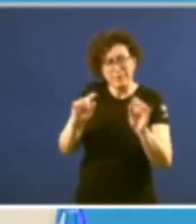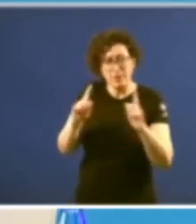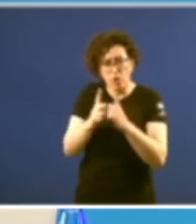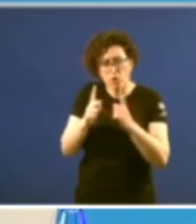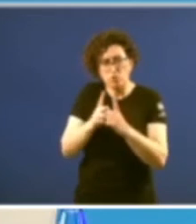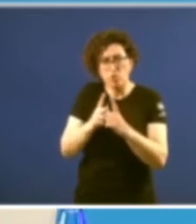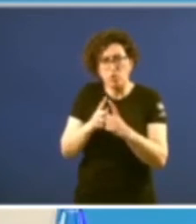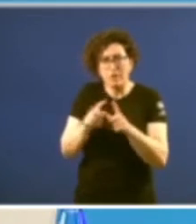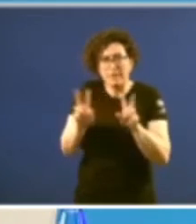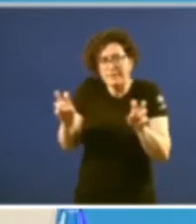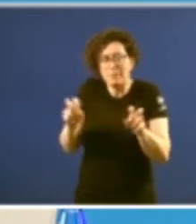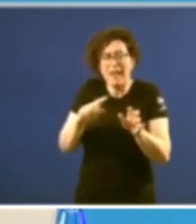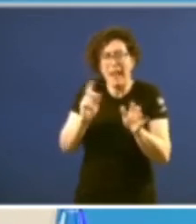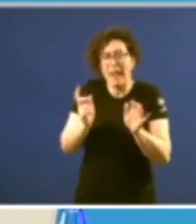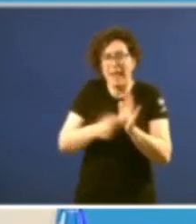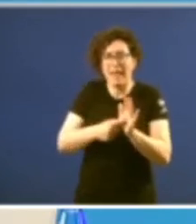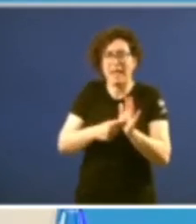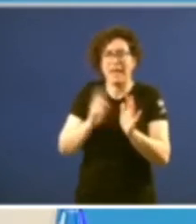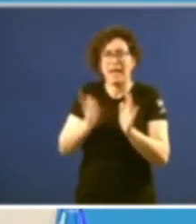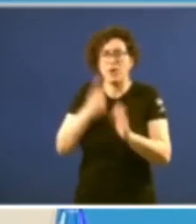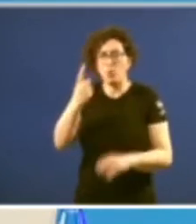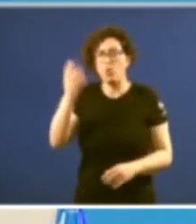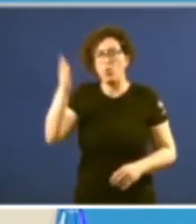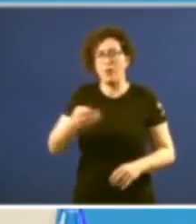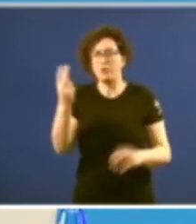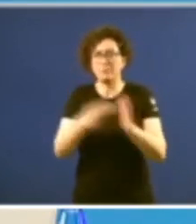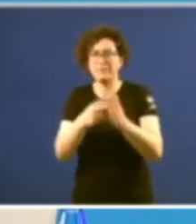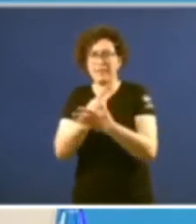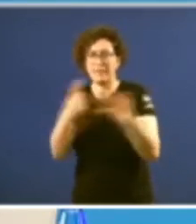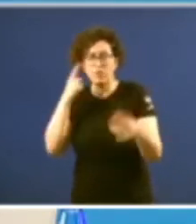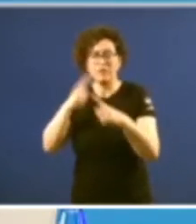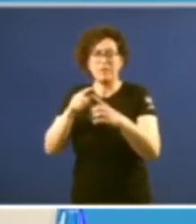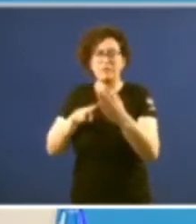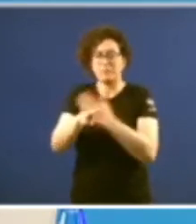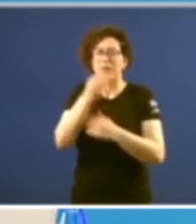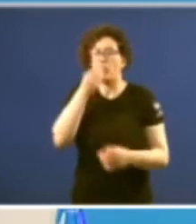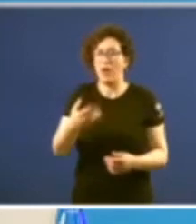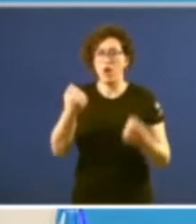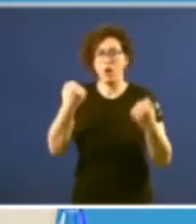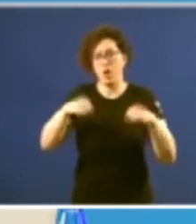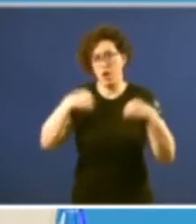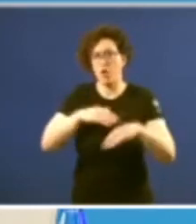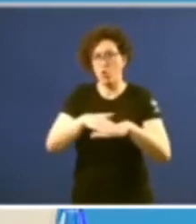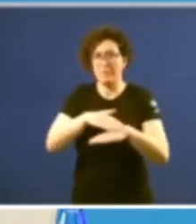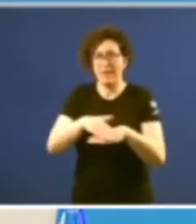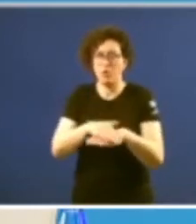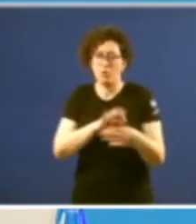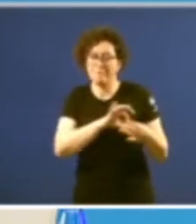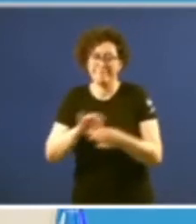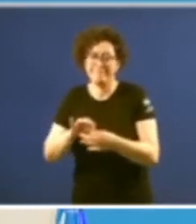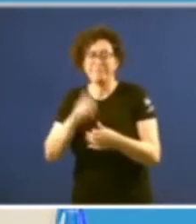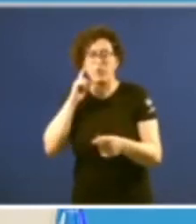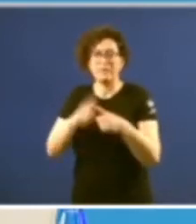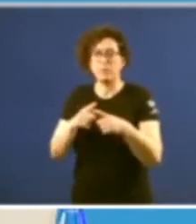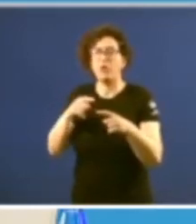telegráfica a una ley que es la ley 1 barra 2016 de transparencia y buen gobierno que sigue bueno en la línea de ese eficaz